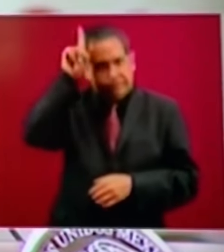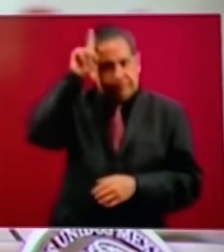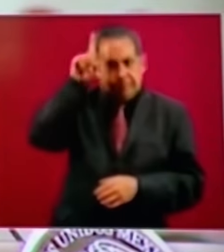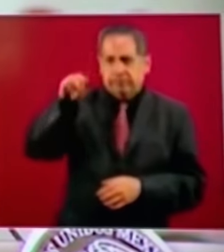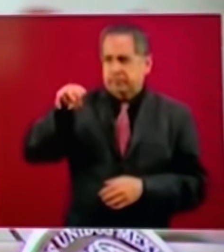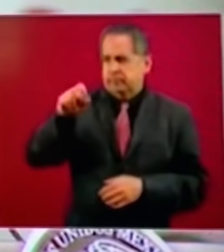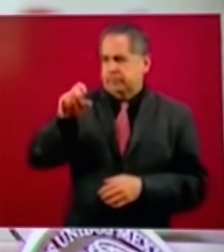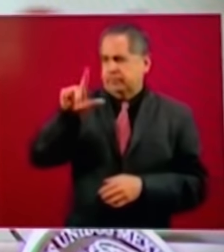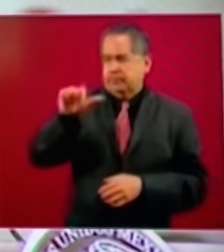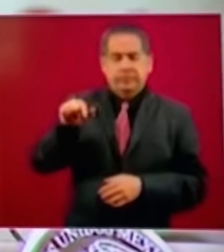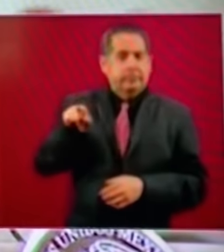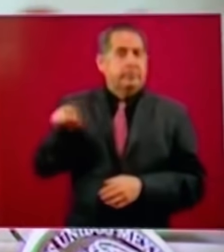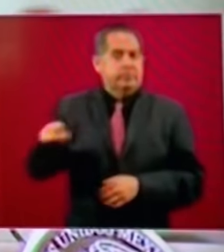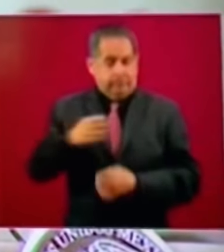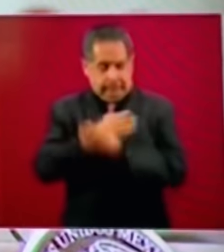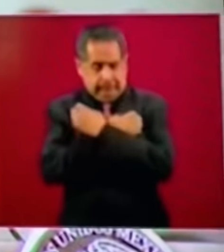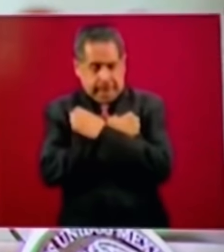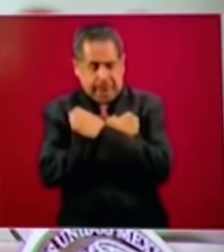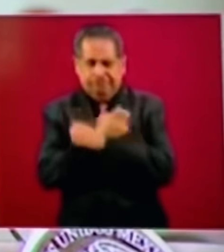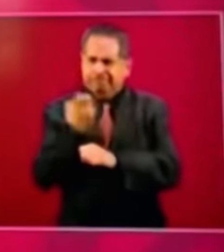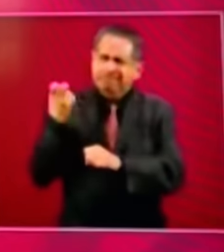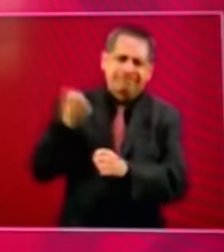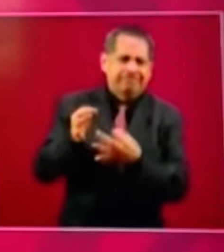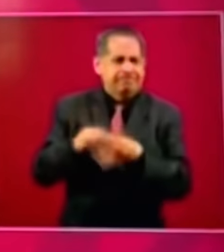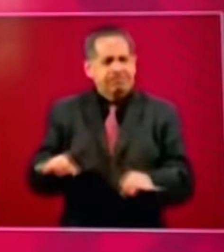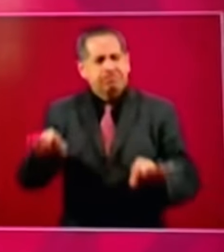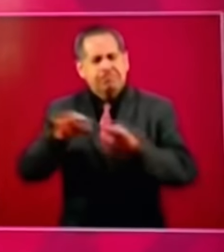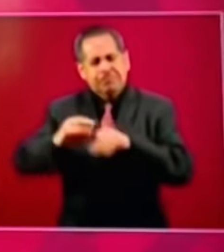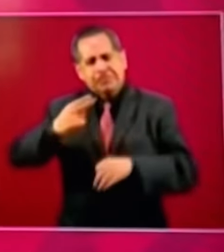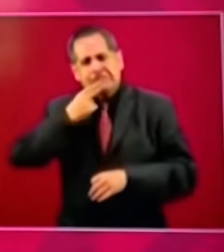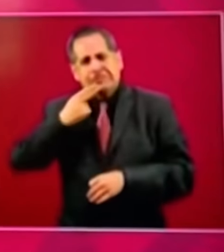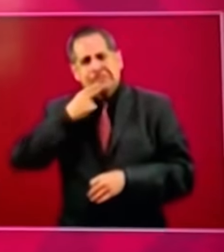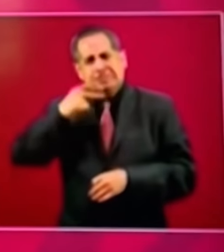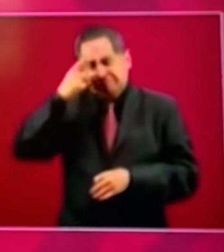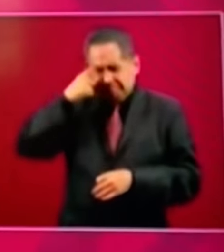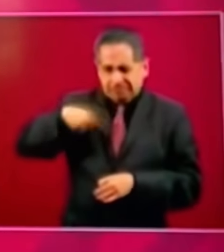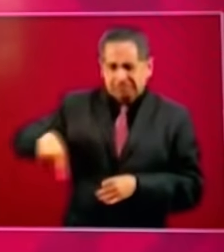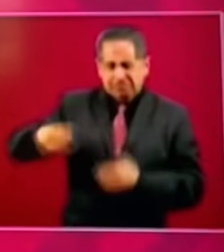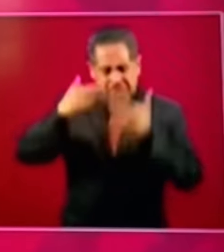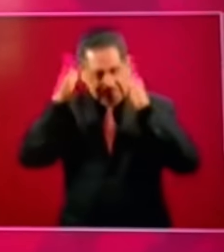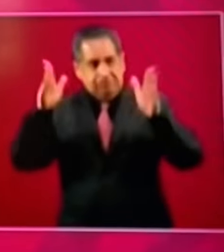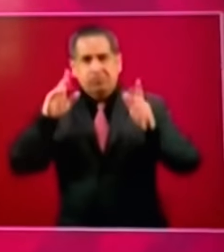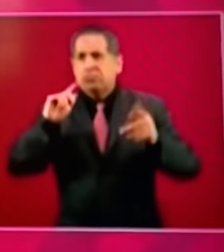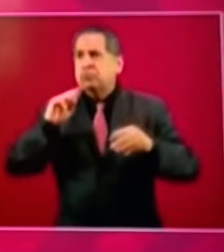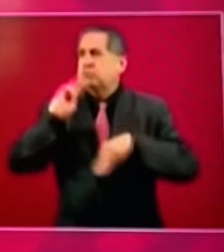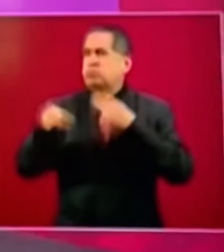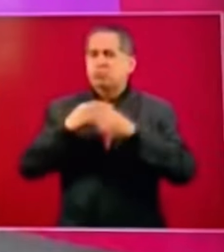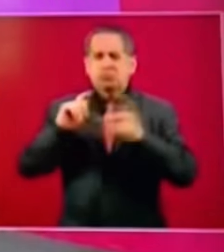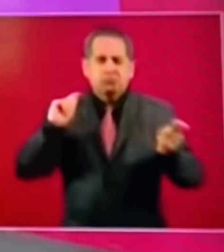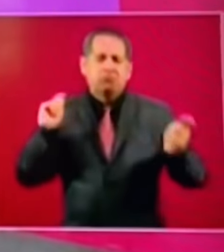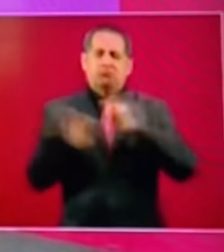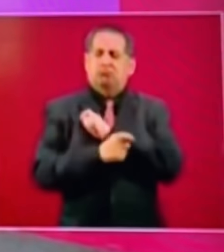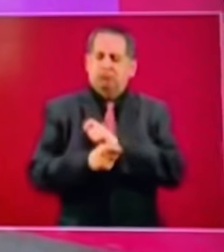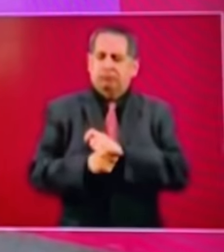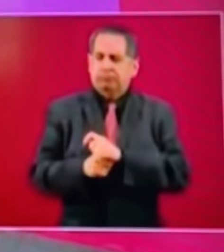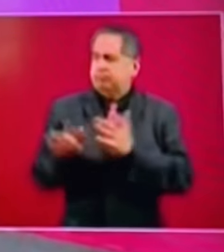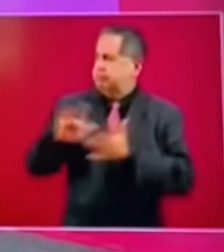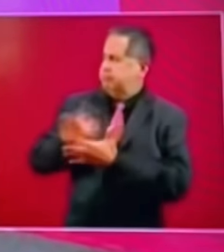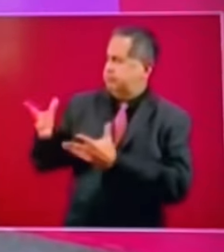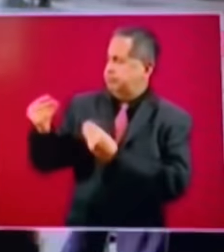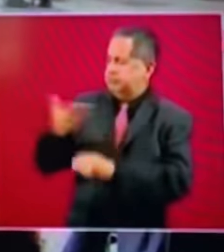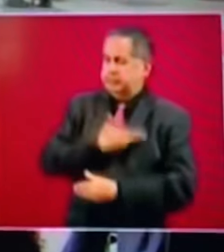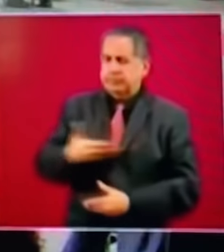es el arma más poderosa que puedes usar para cambiar el mundo muchas gracias señor presidente